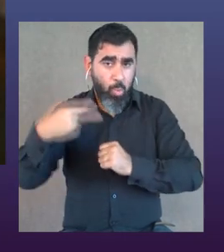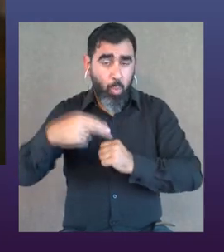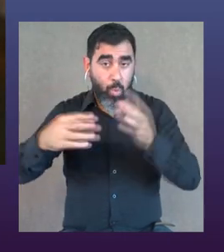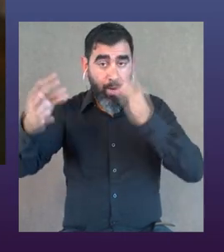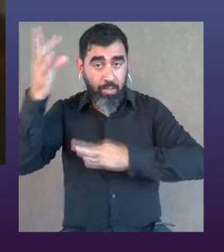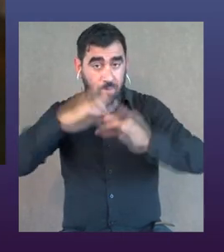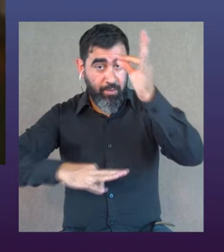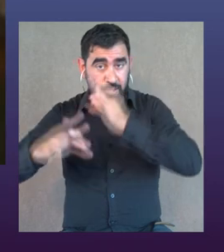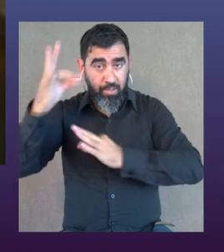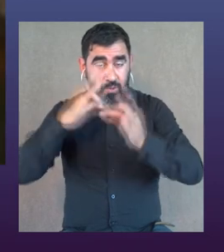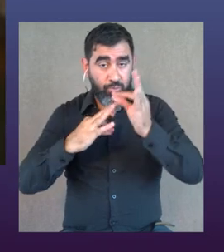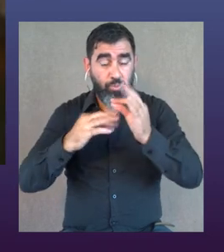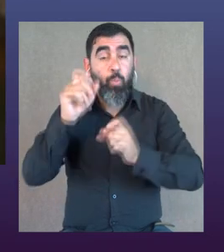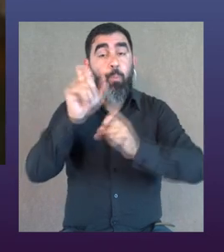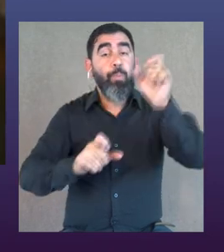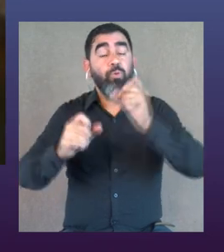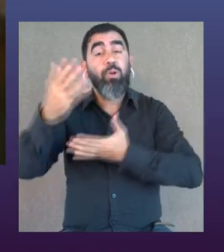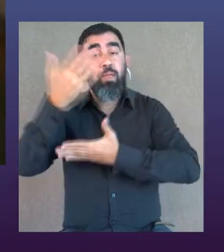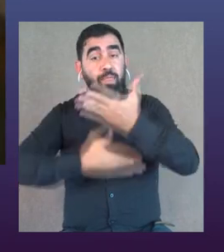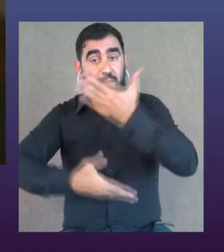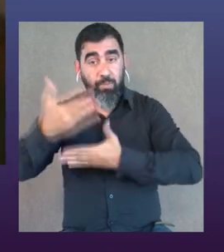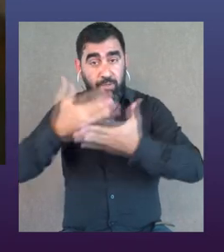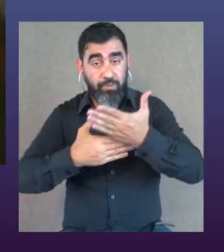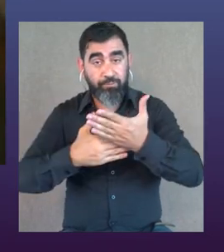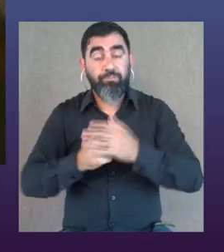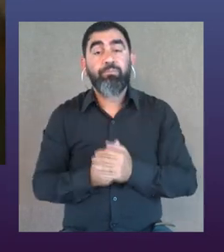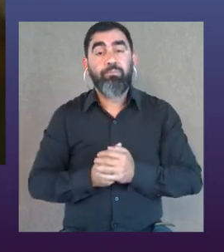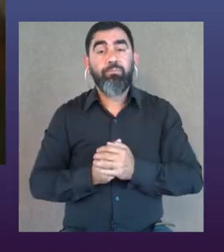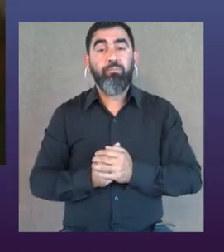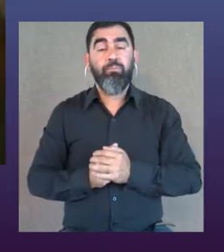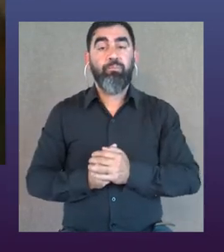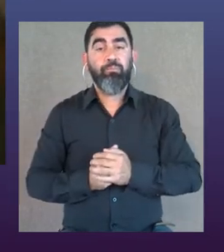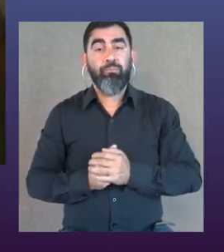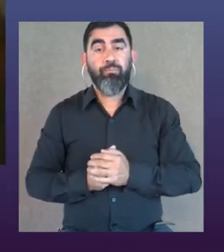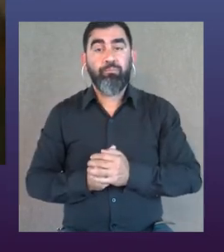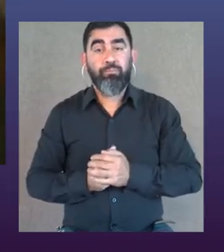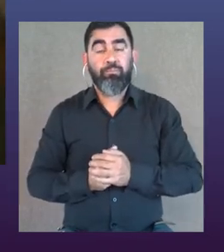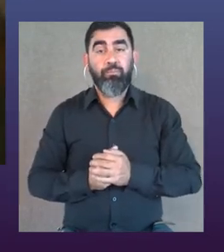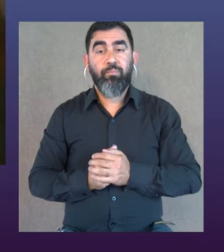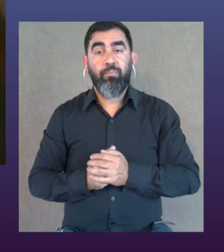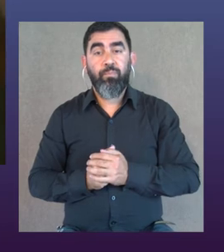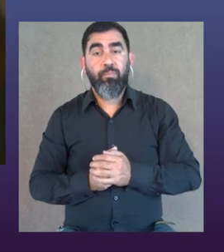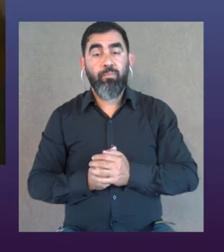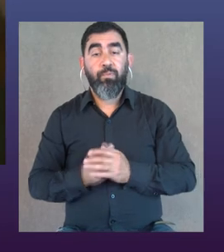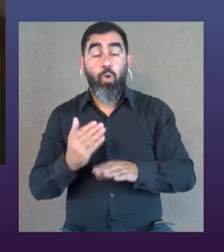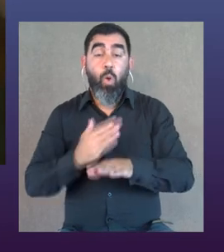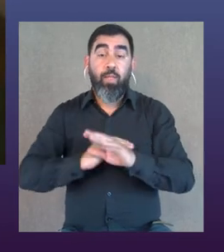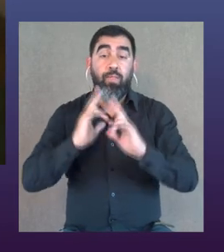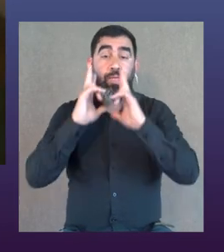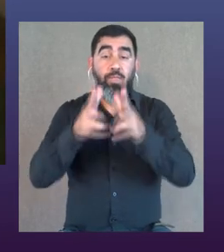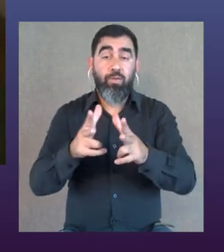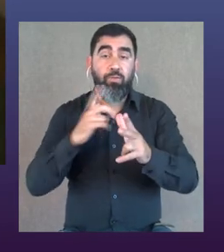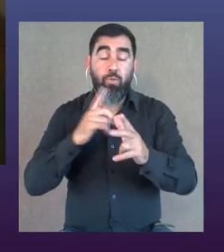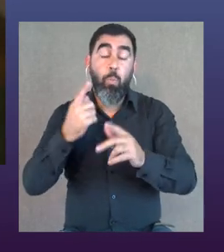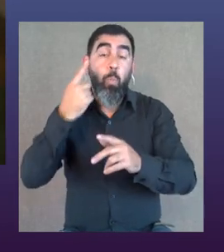trabajado desde el teatro con personas con discapacidad. Y como comentaba hace un